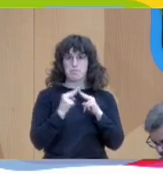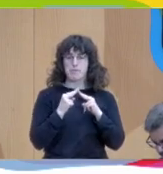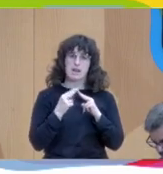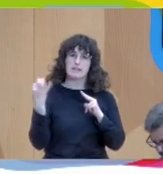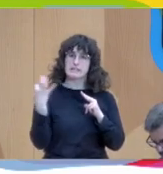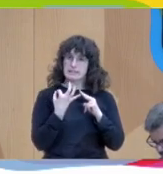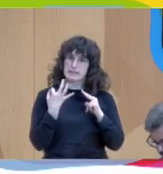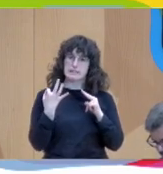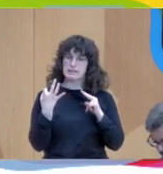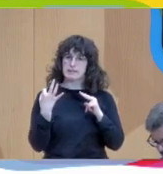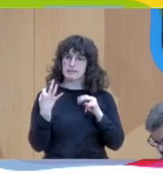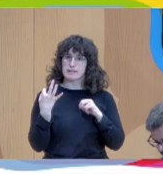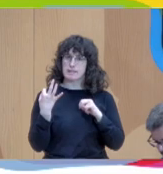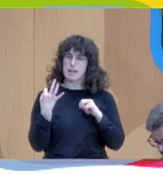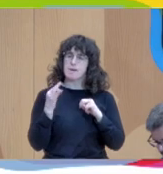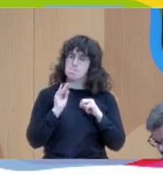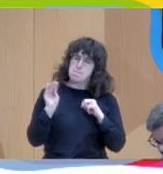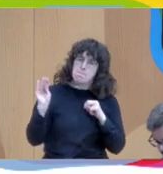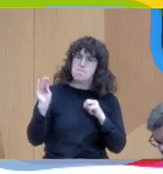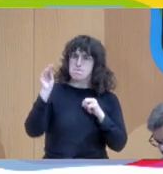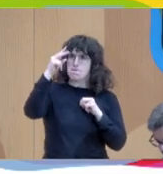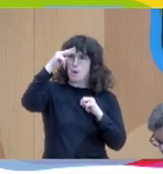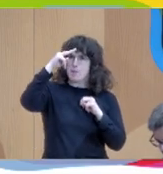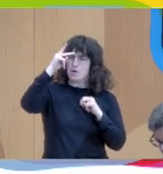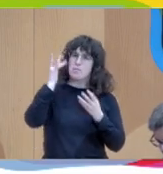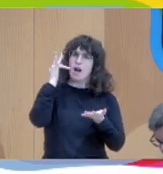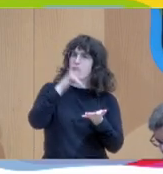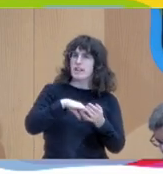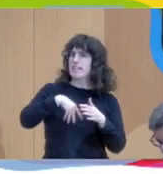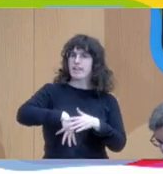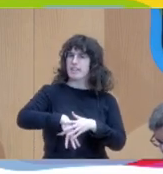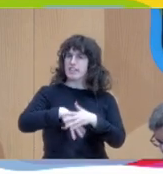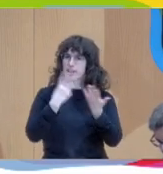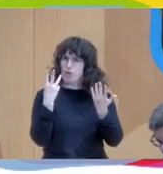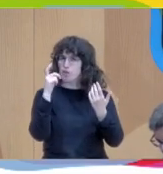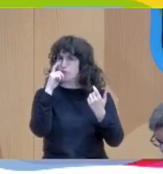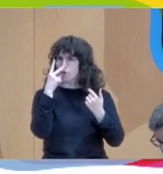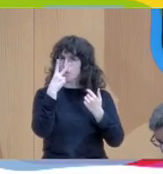June 2024 and what made your worry become smaller